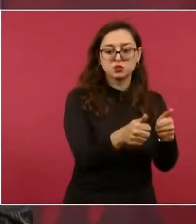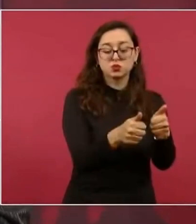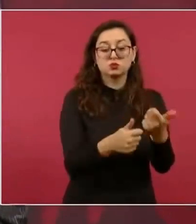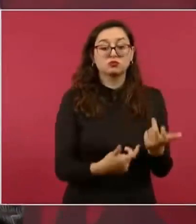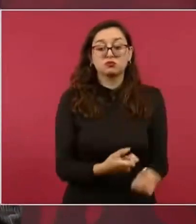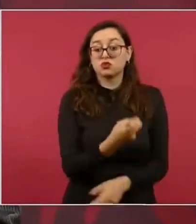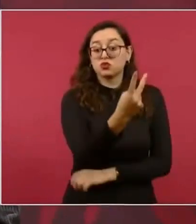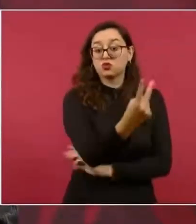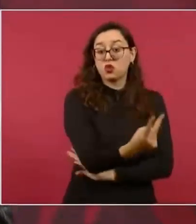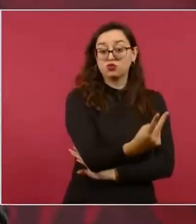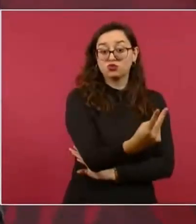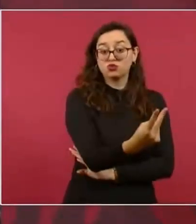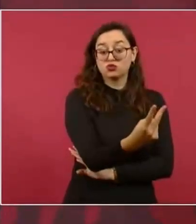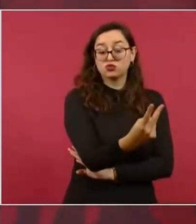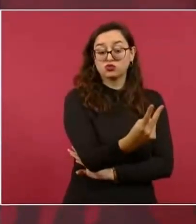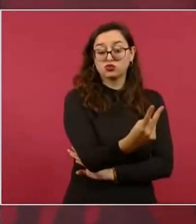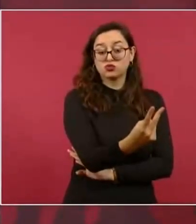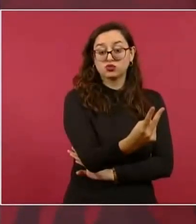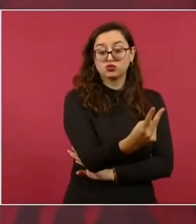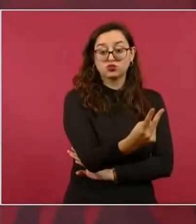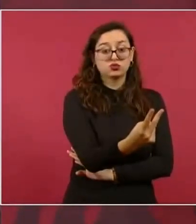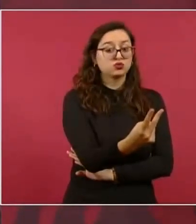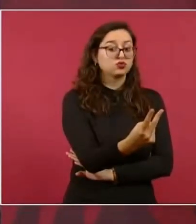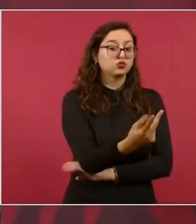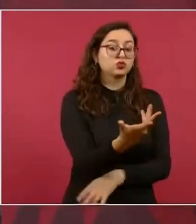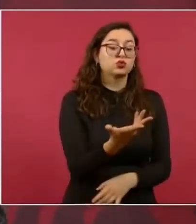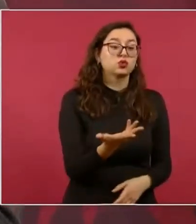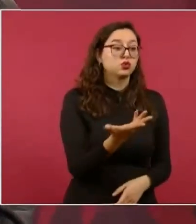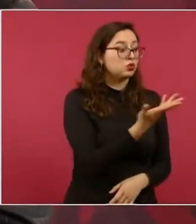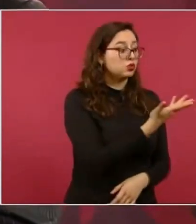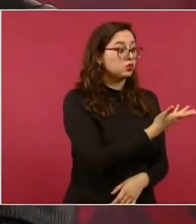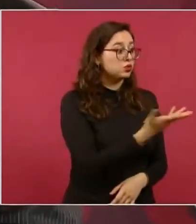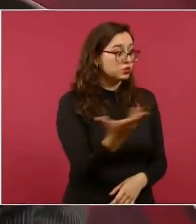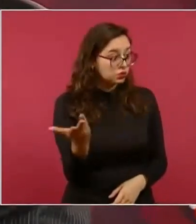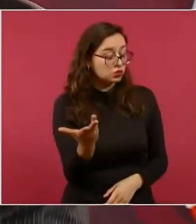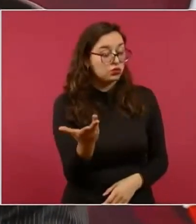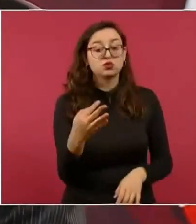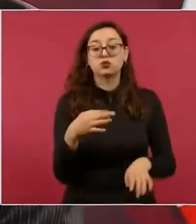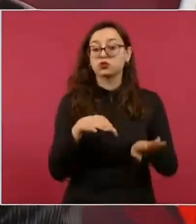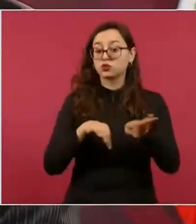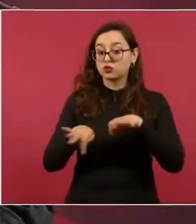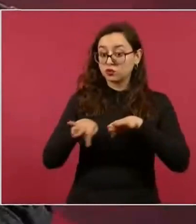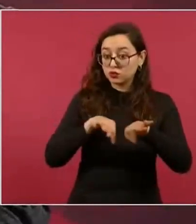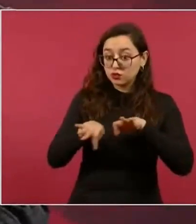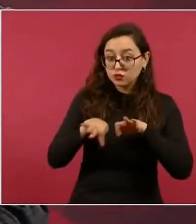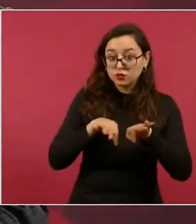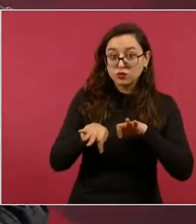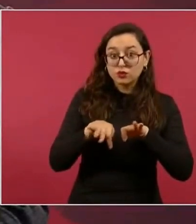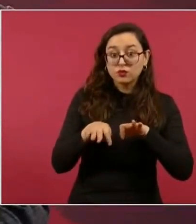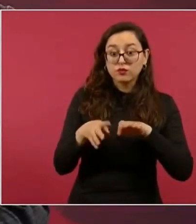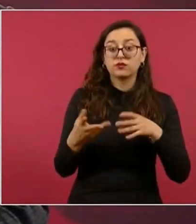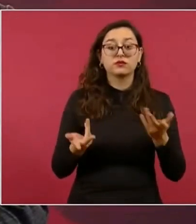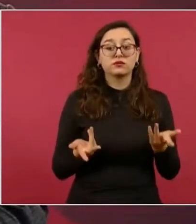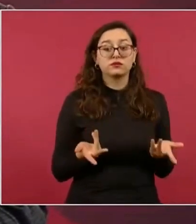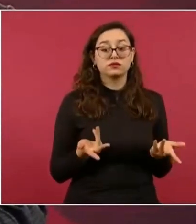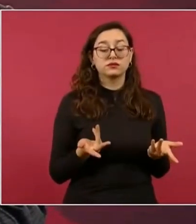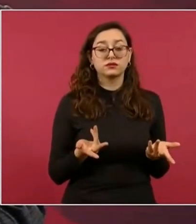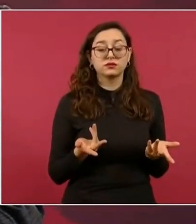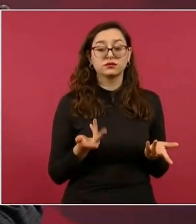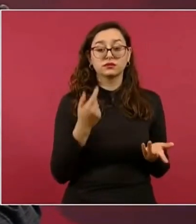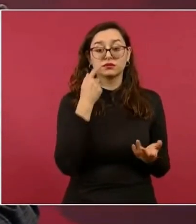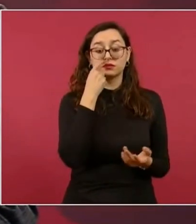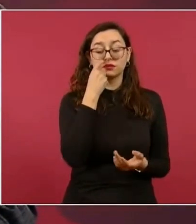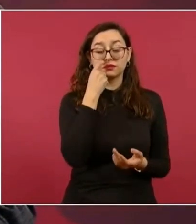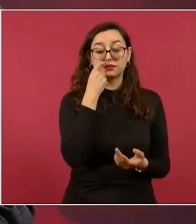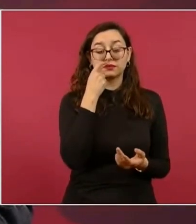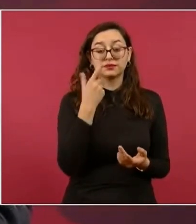Ustedes aquí están representantes del sector obrero, del